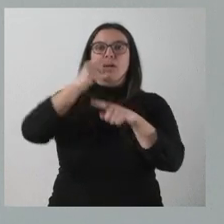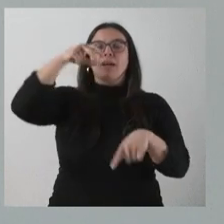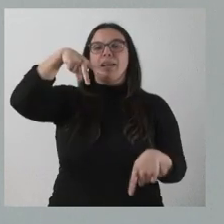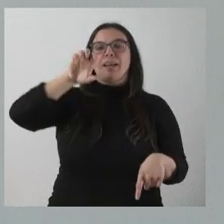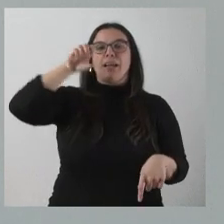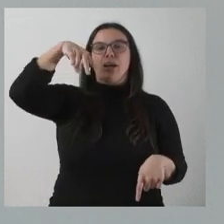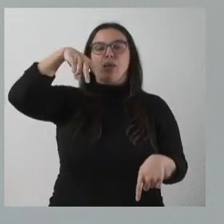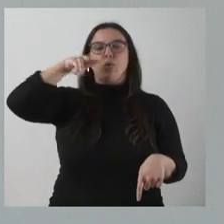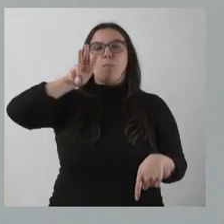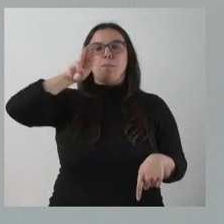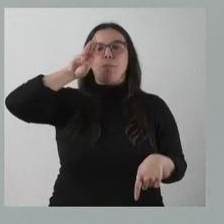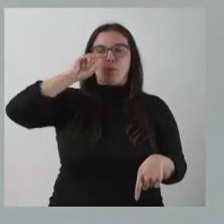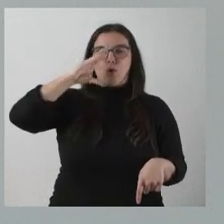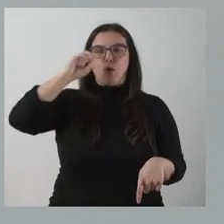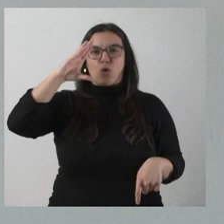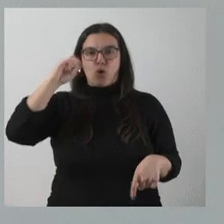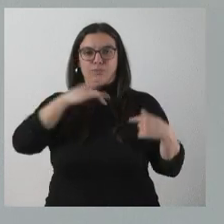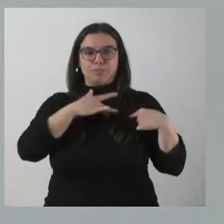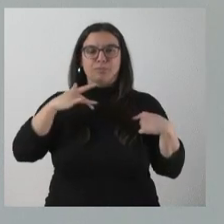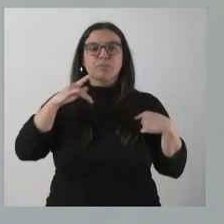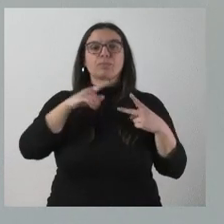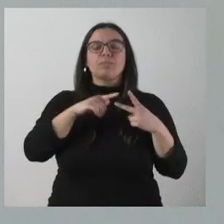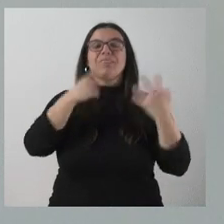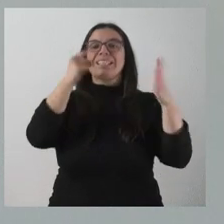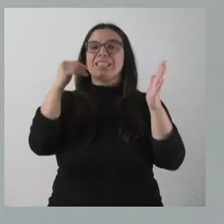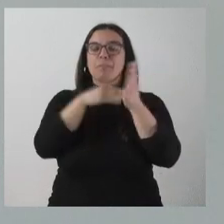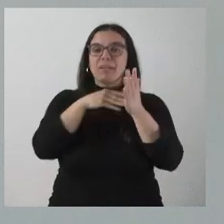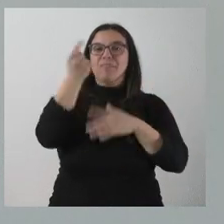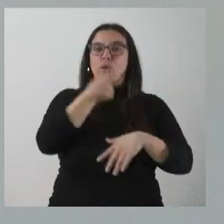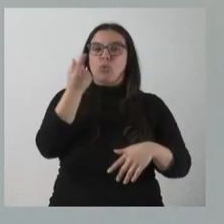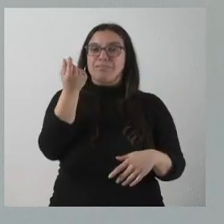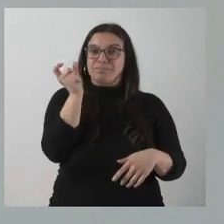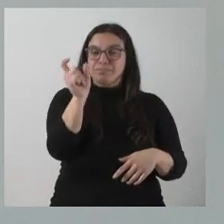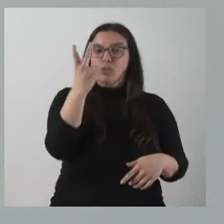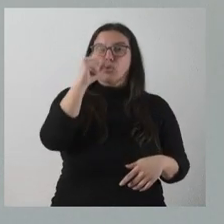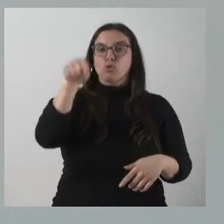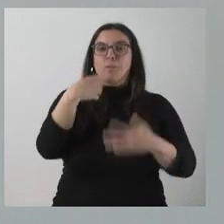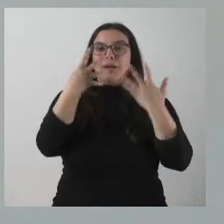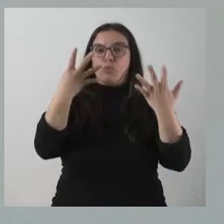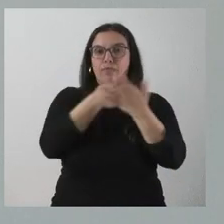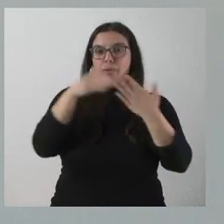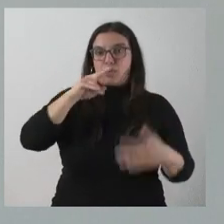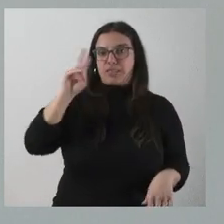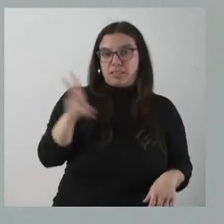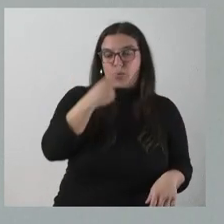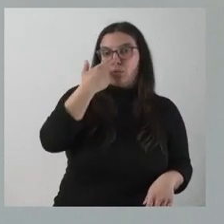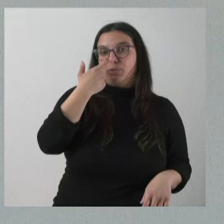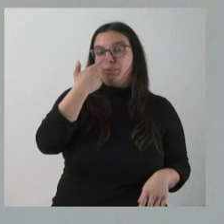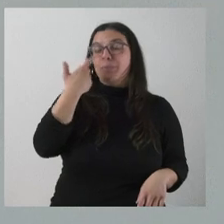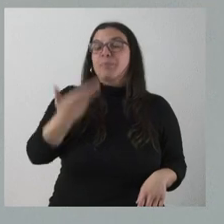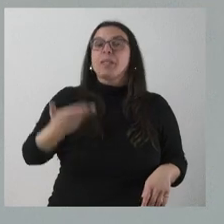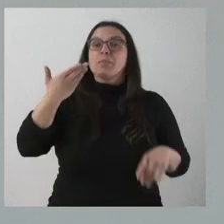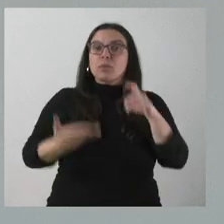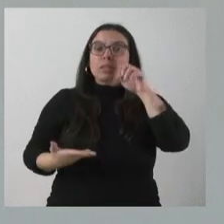y en este…, perdón, 60.000 vacunas por un importe de 2,9 millones de euros. Es importante